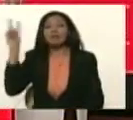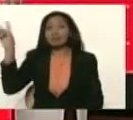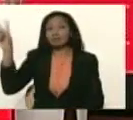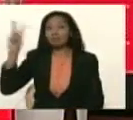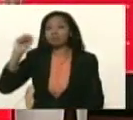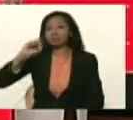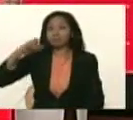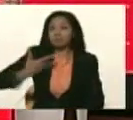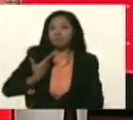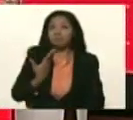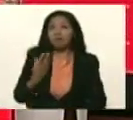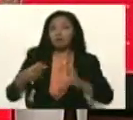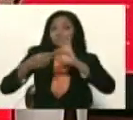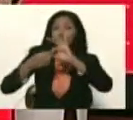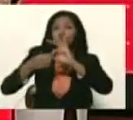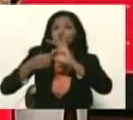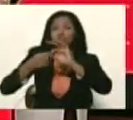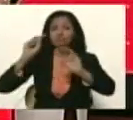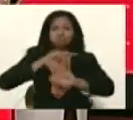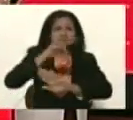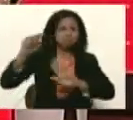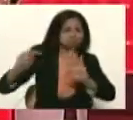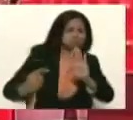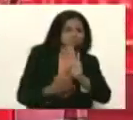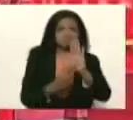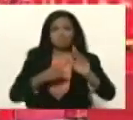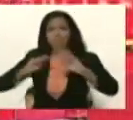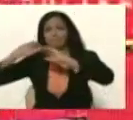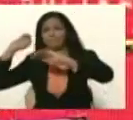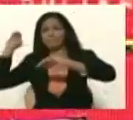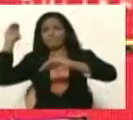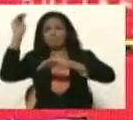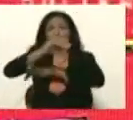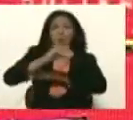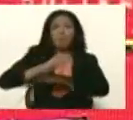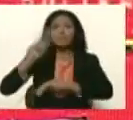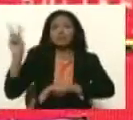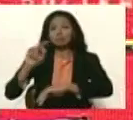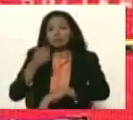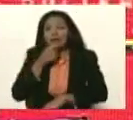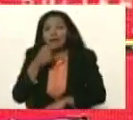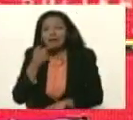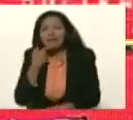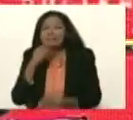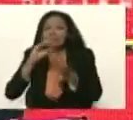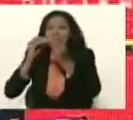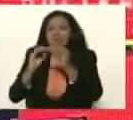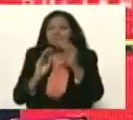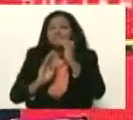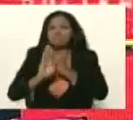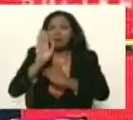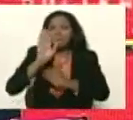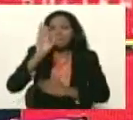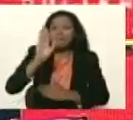con ron con las bases llenas Venezuela se está poniendo bella cada vez más